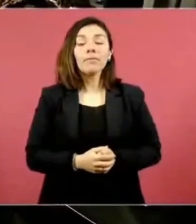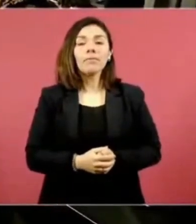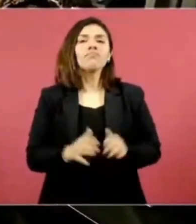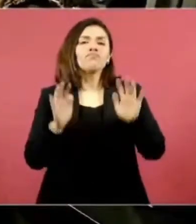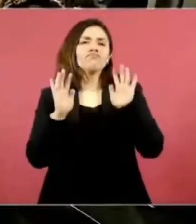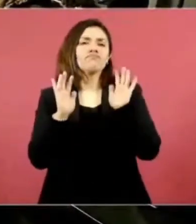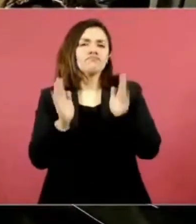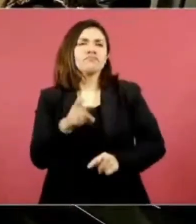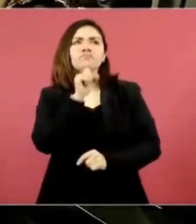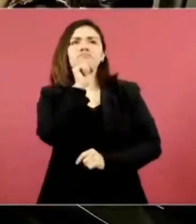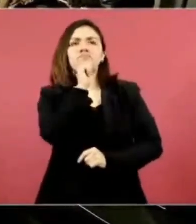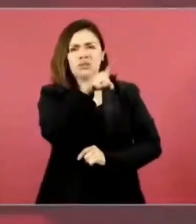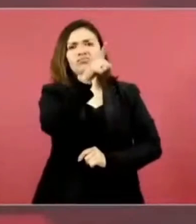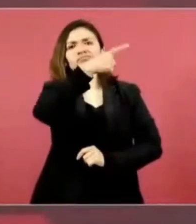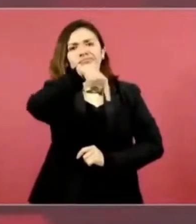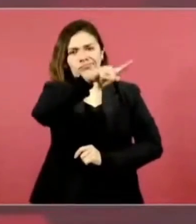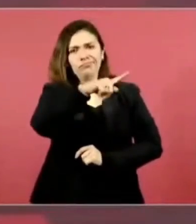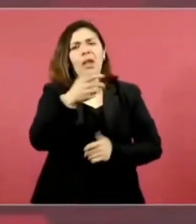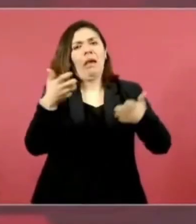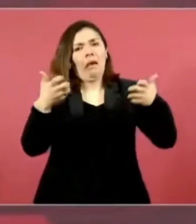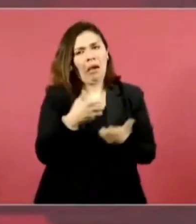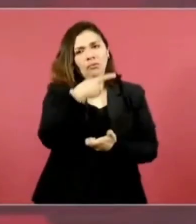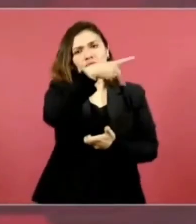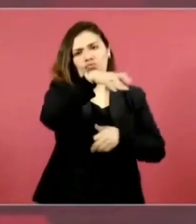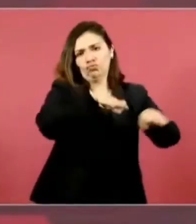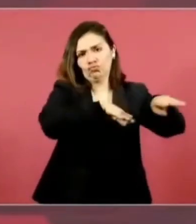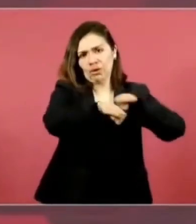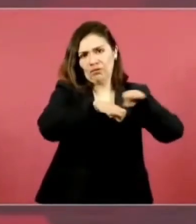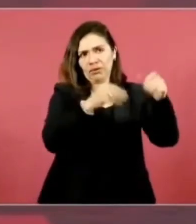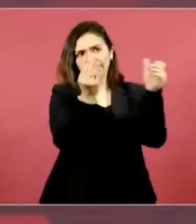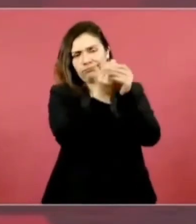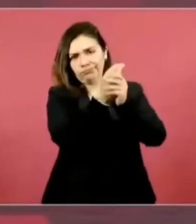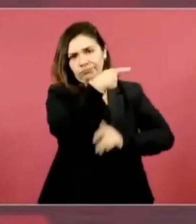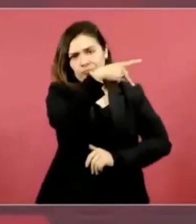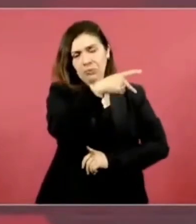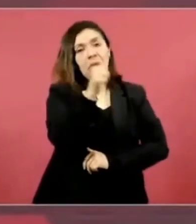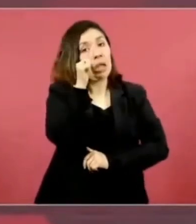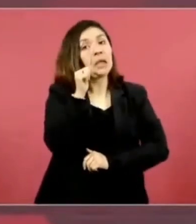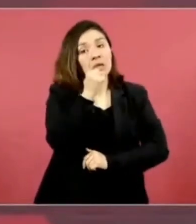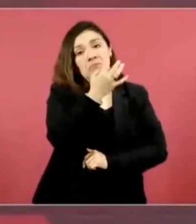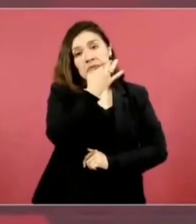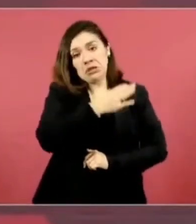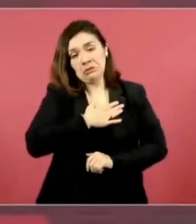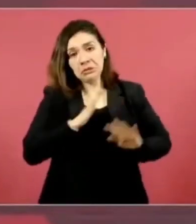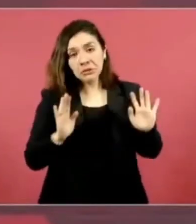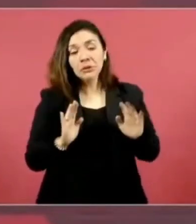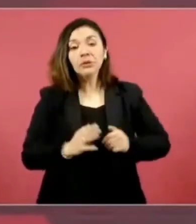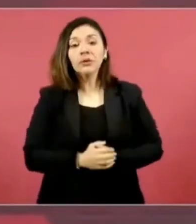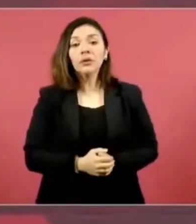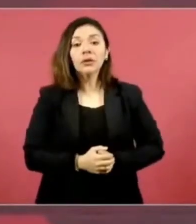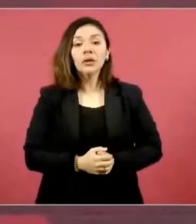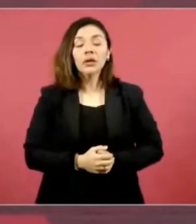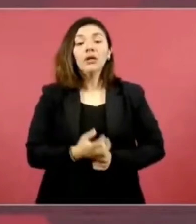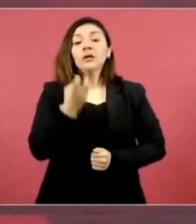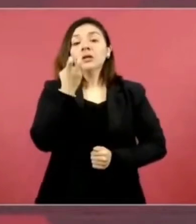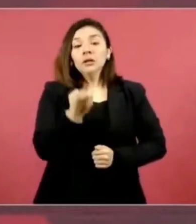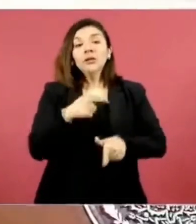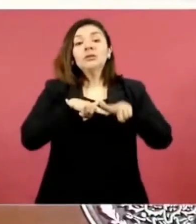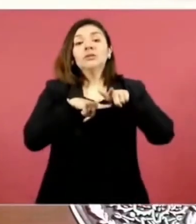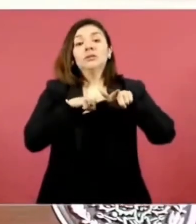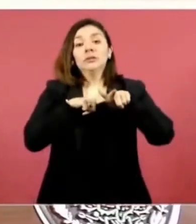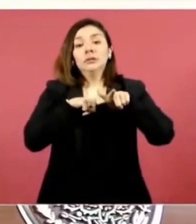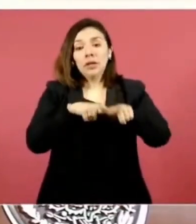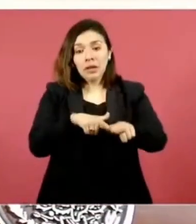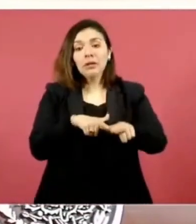también haciendo lo propio, eso nos informaron y continúa el